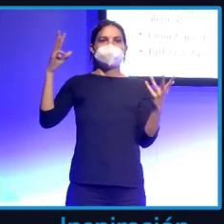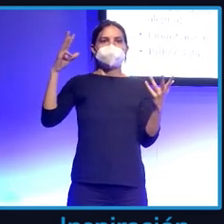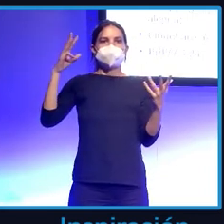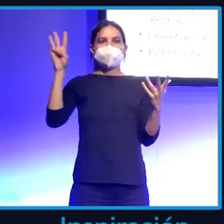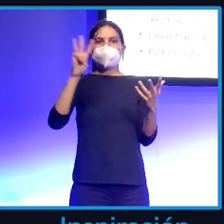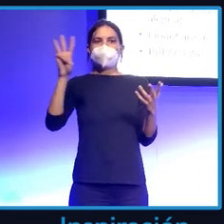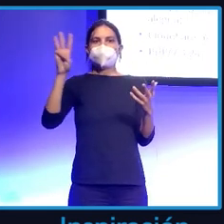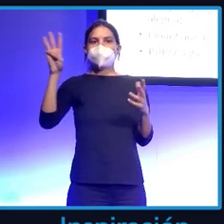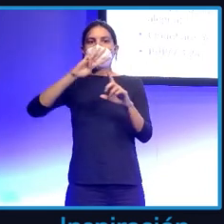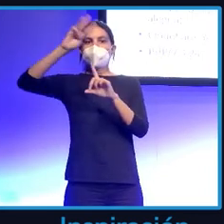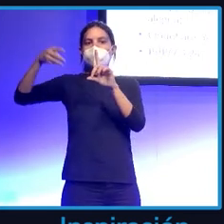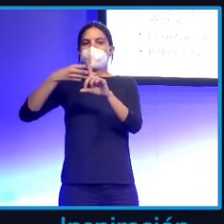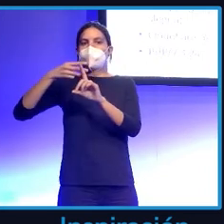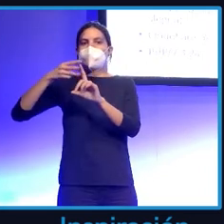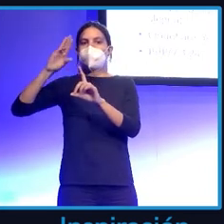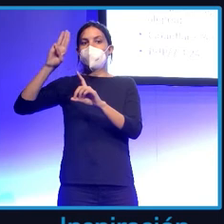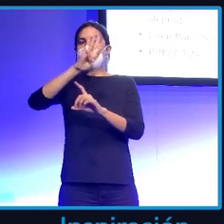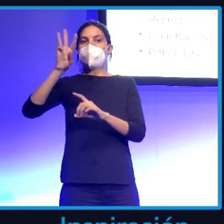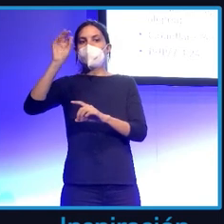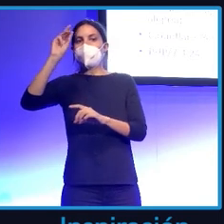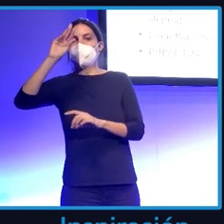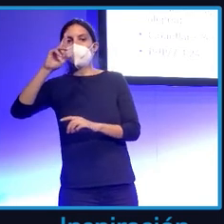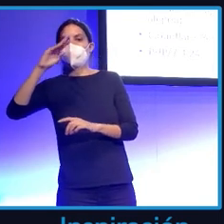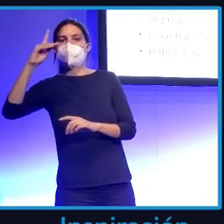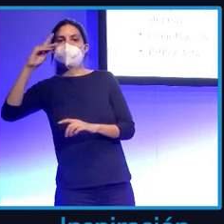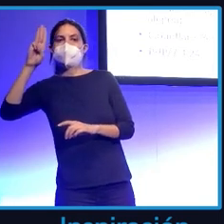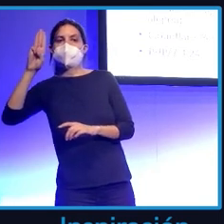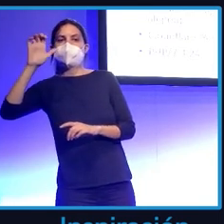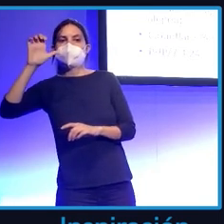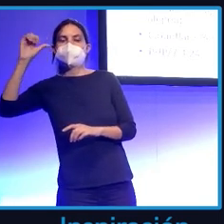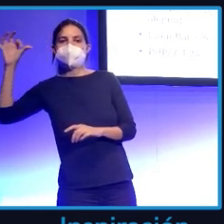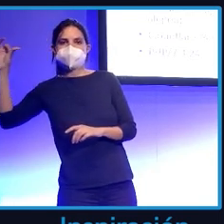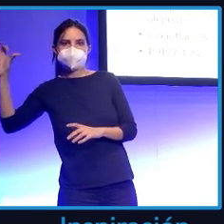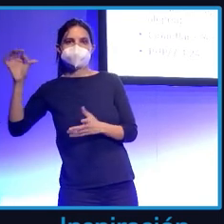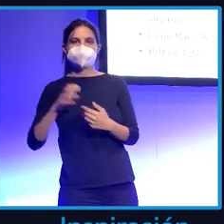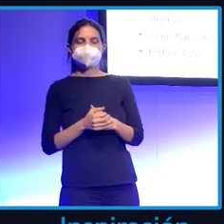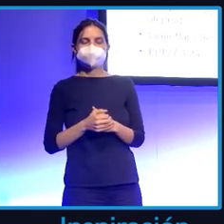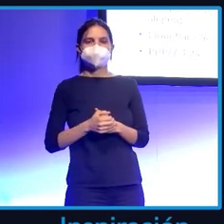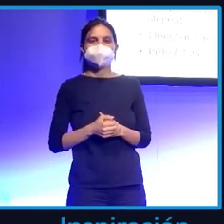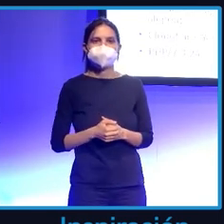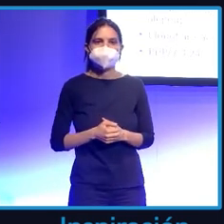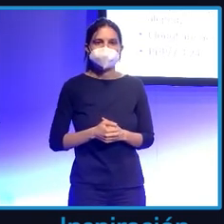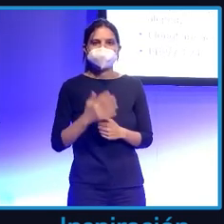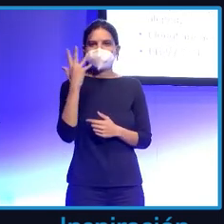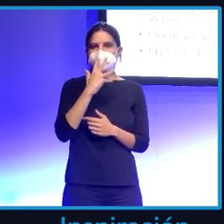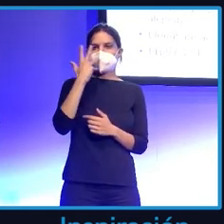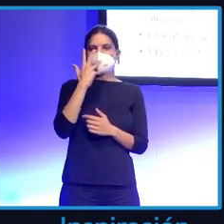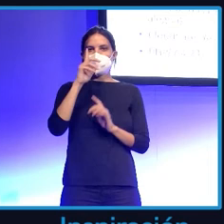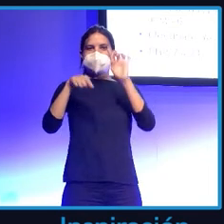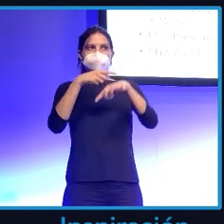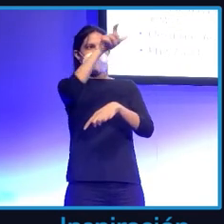A mí eso ya me genera ciertas dudas y luego la plantilla se nota ahí un poco el rollo narcisista que se llama como él.